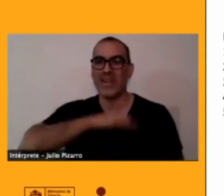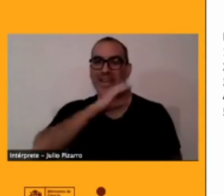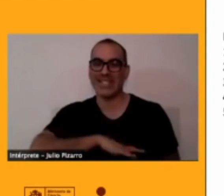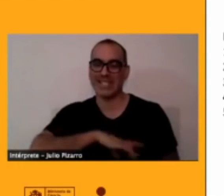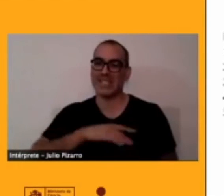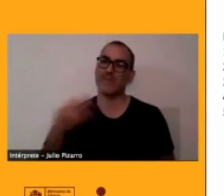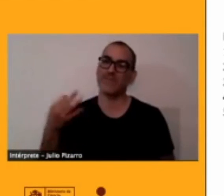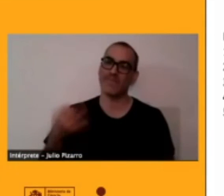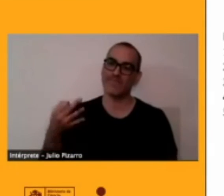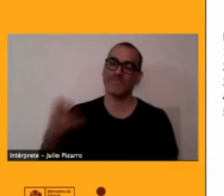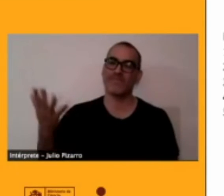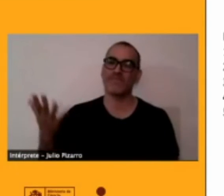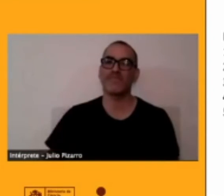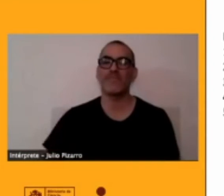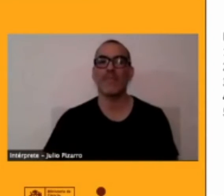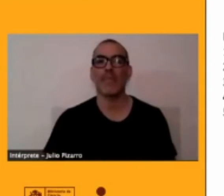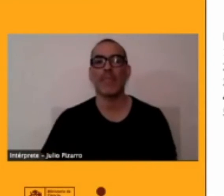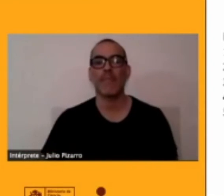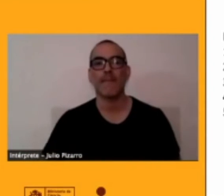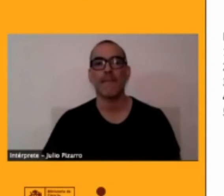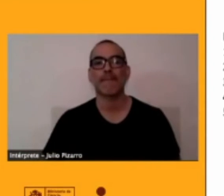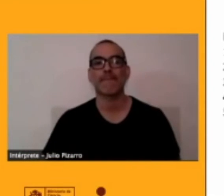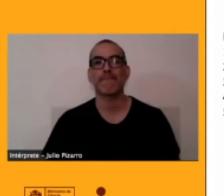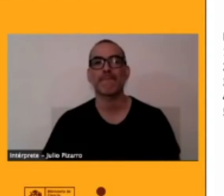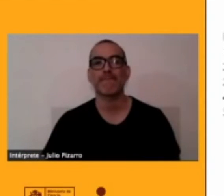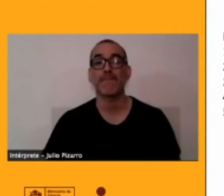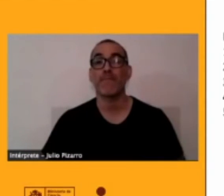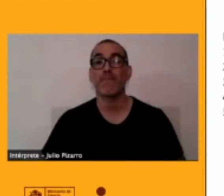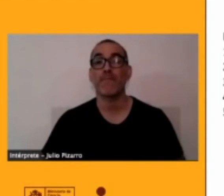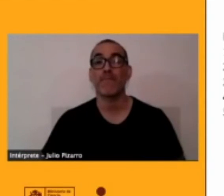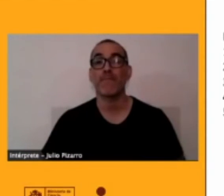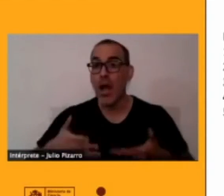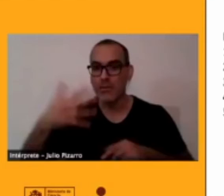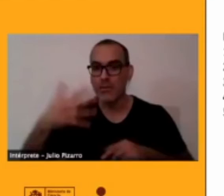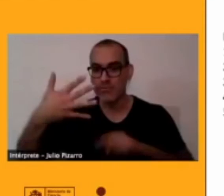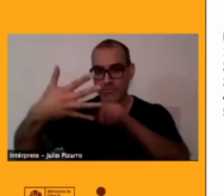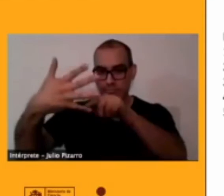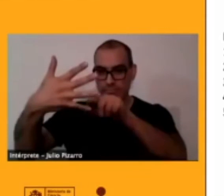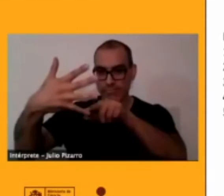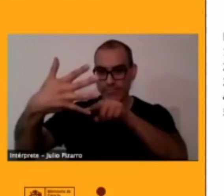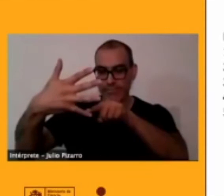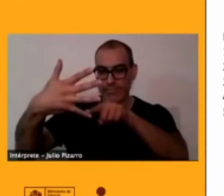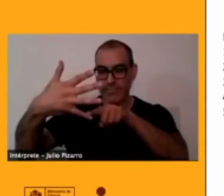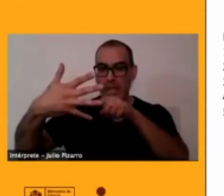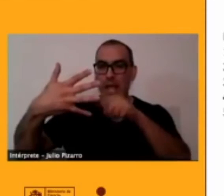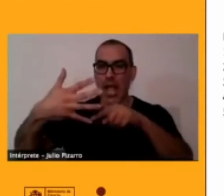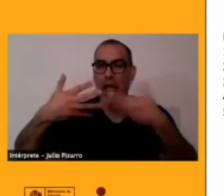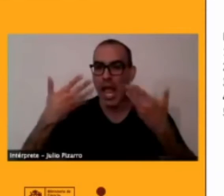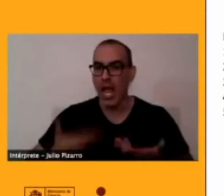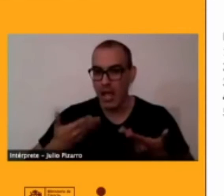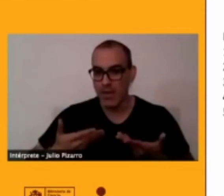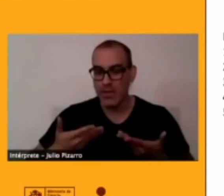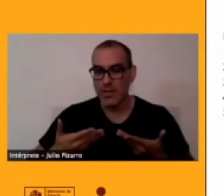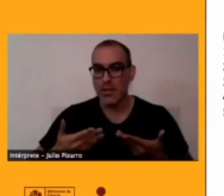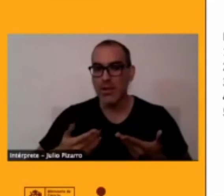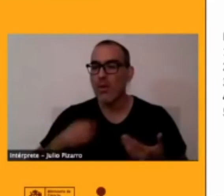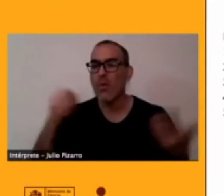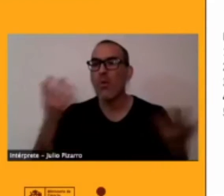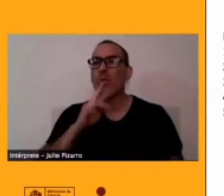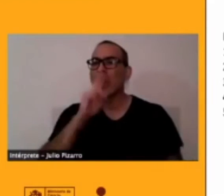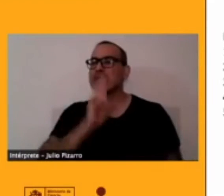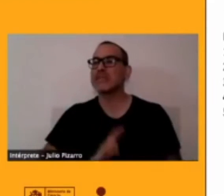paisaje lingüístico. Ahora, en el periodo actual, ¿qué lugar toman las lenguas? Ya les dije en la presentación que